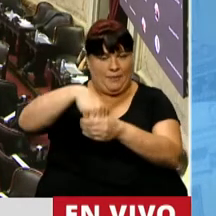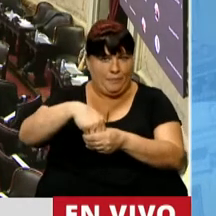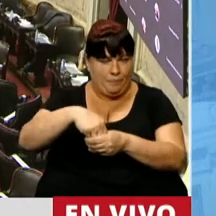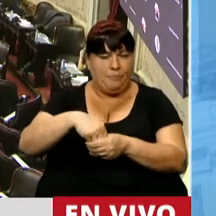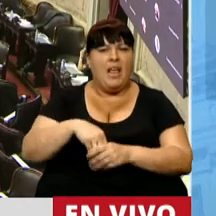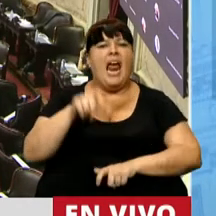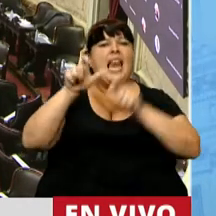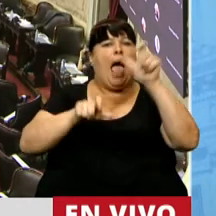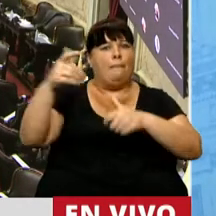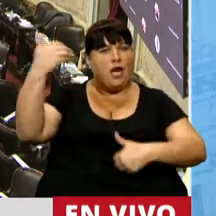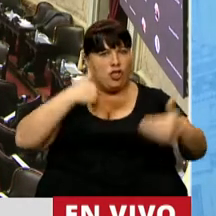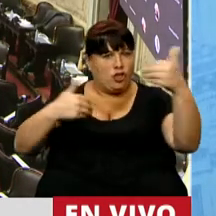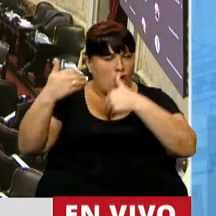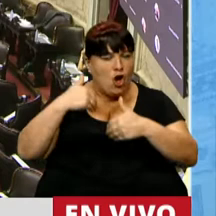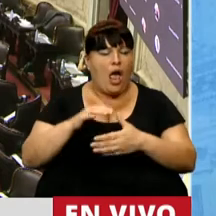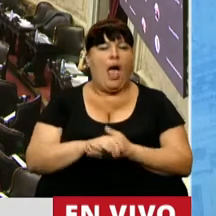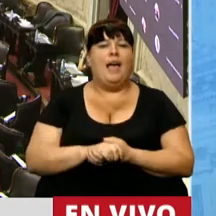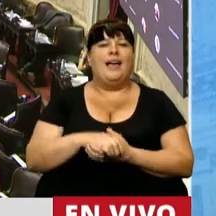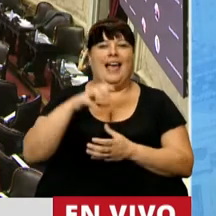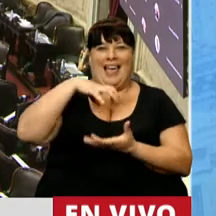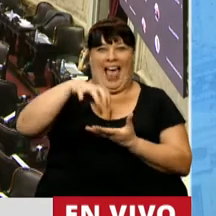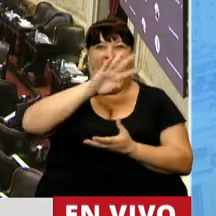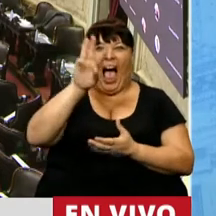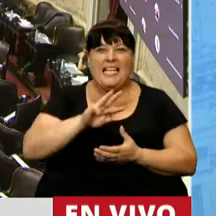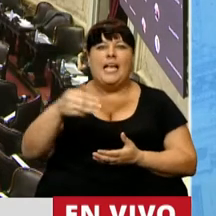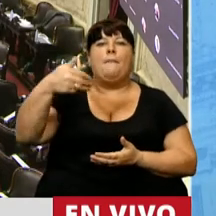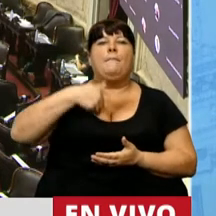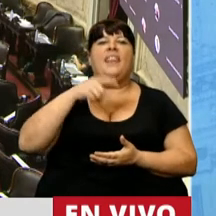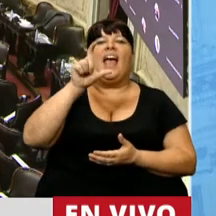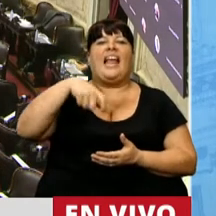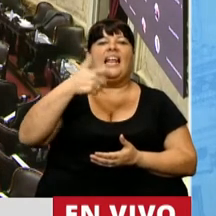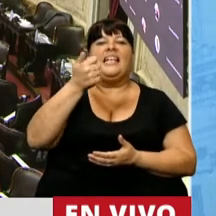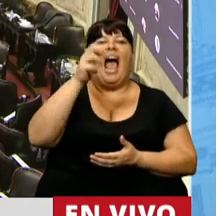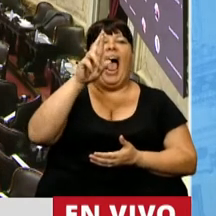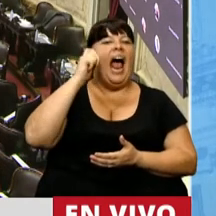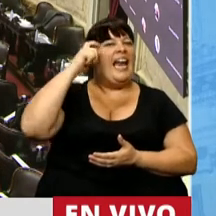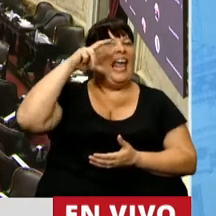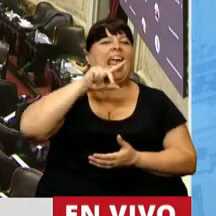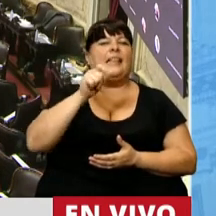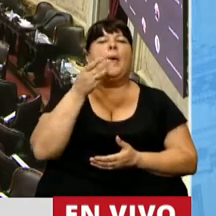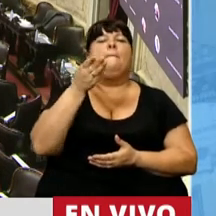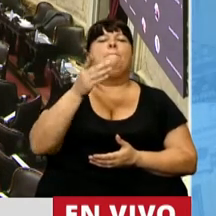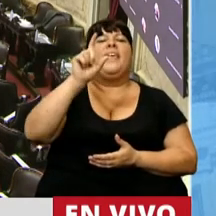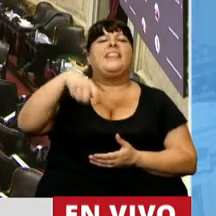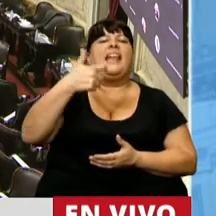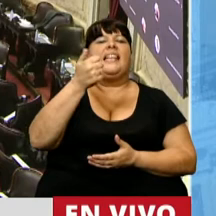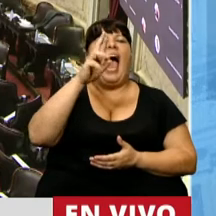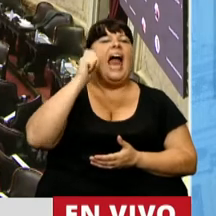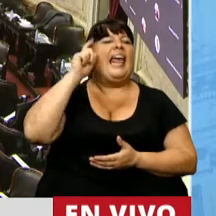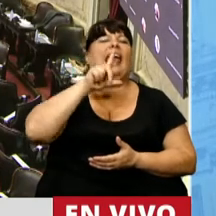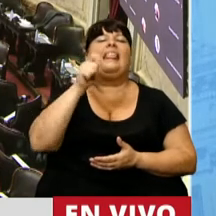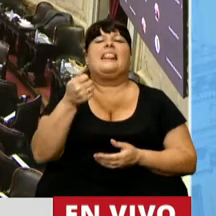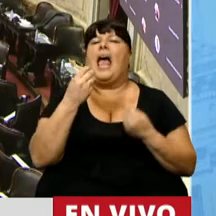La gente se acercaba a la Udai a pedir la tarjeta argenta. Y en ese momento se pedía la tarjeta argenta